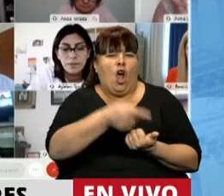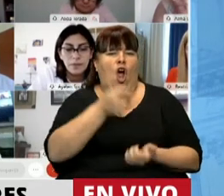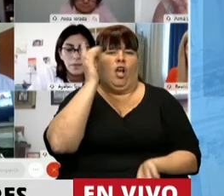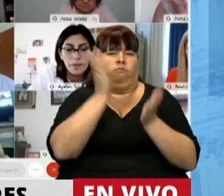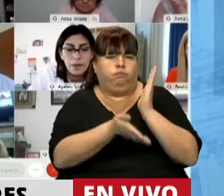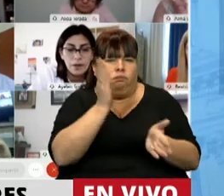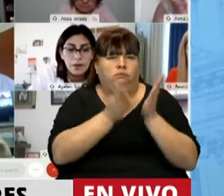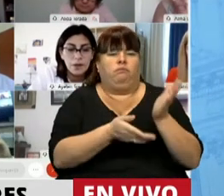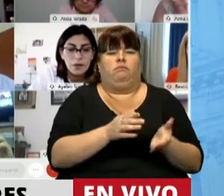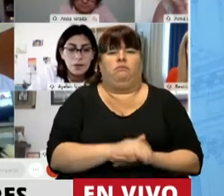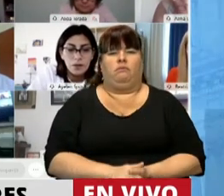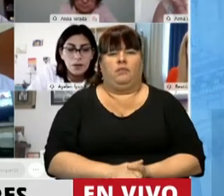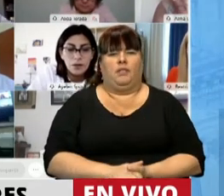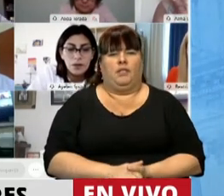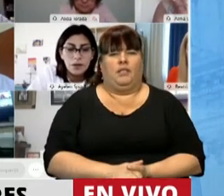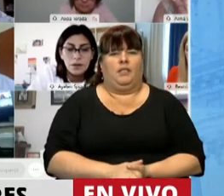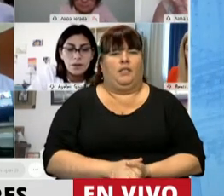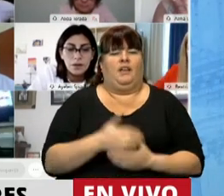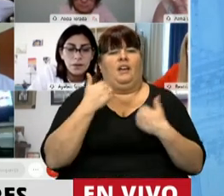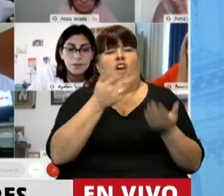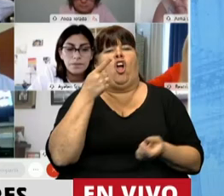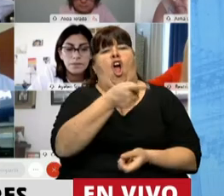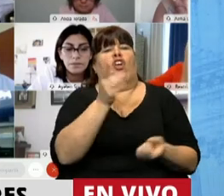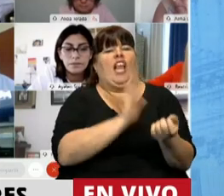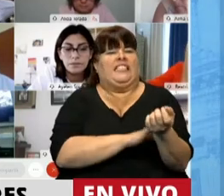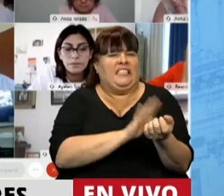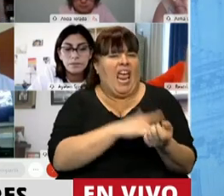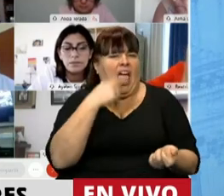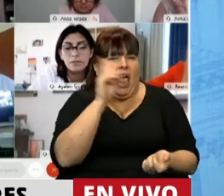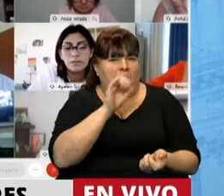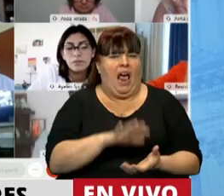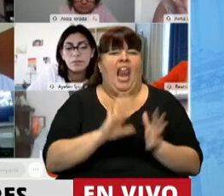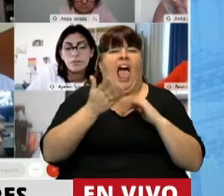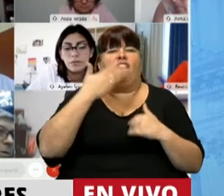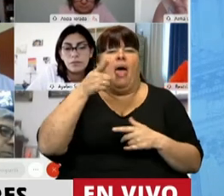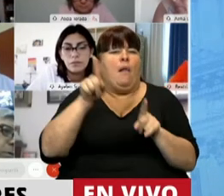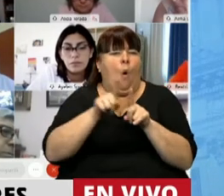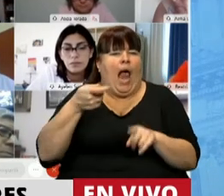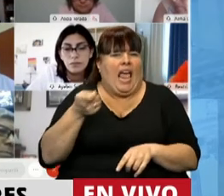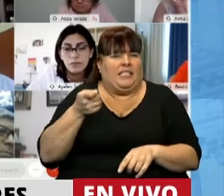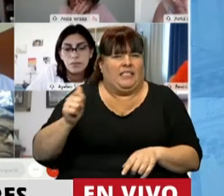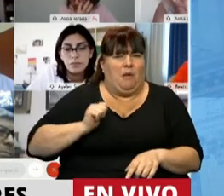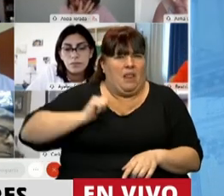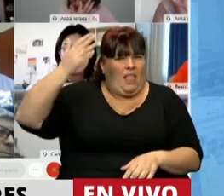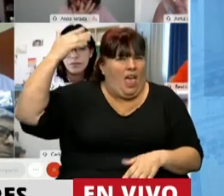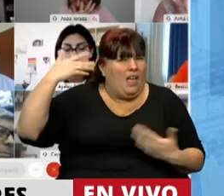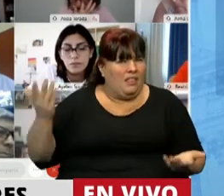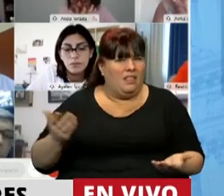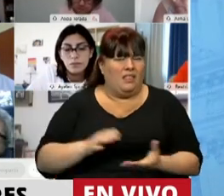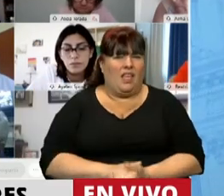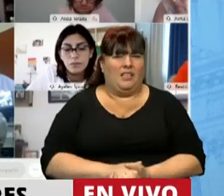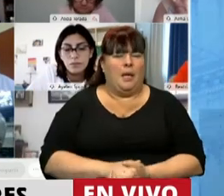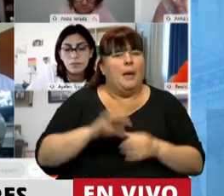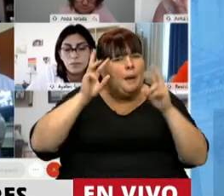represión, el macartismo contra la izquierda, el lenguaje de los genocidas, con